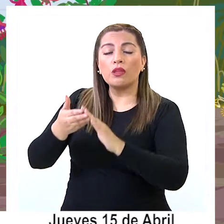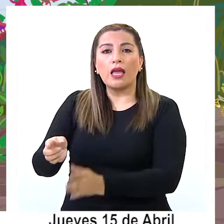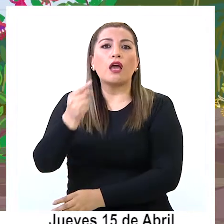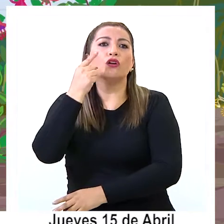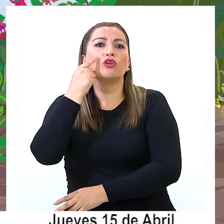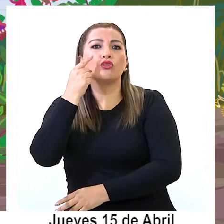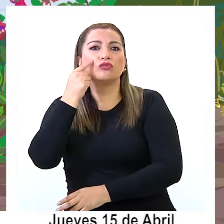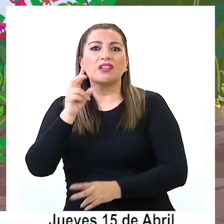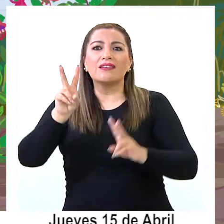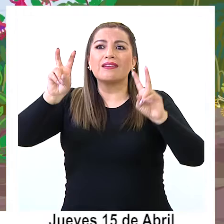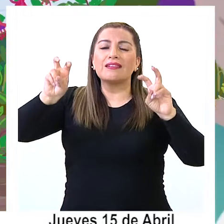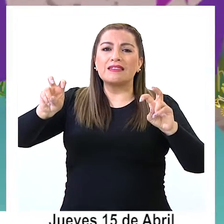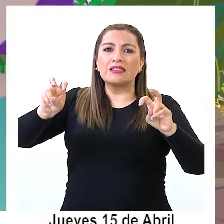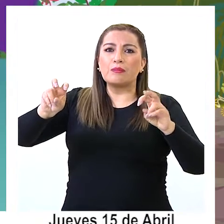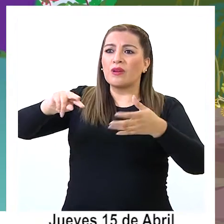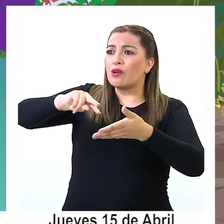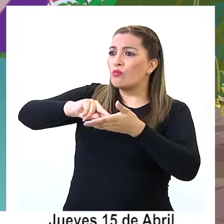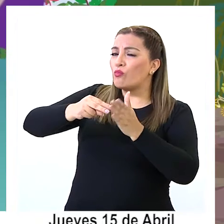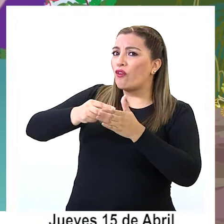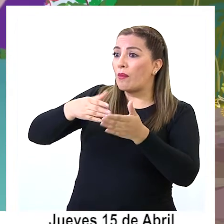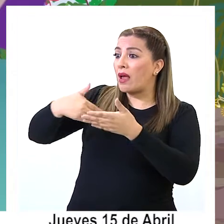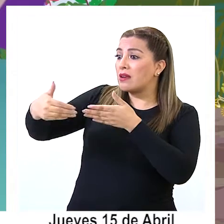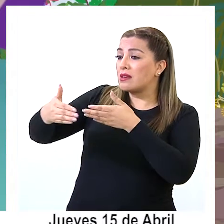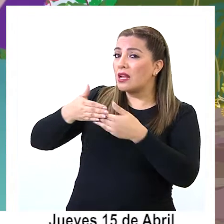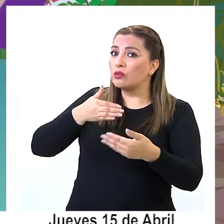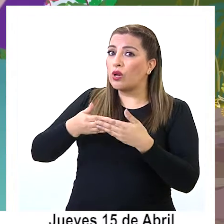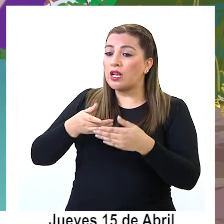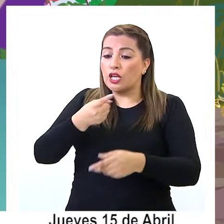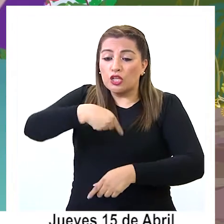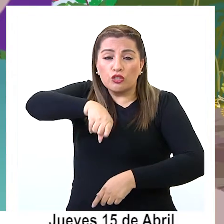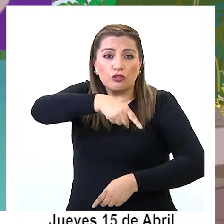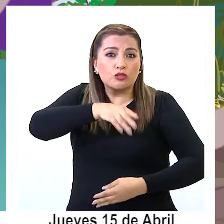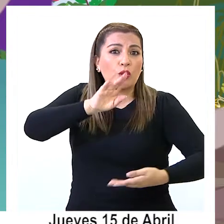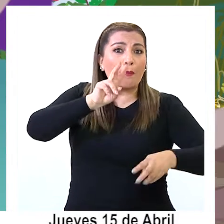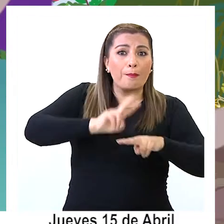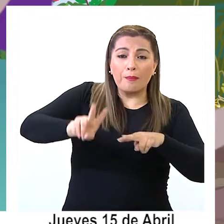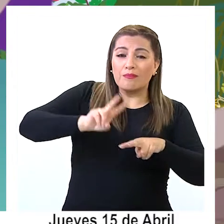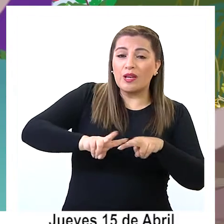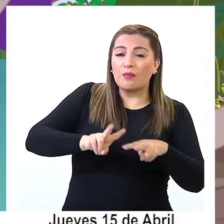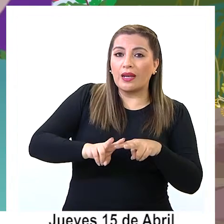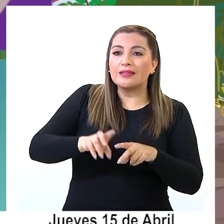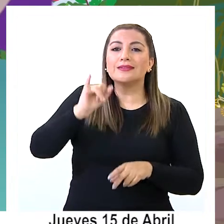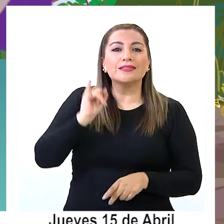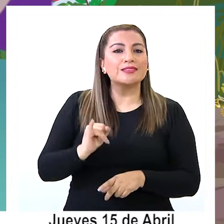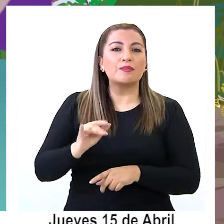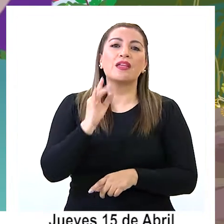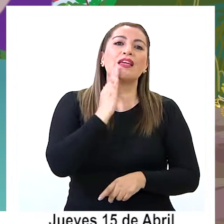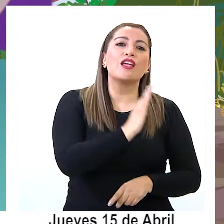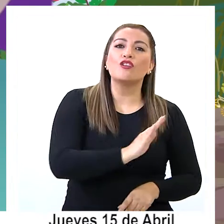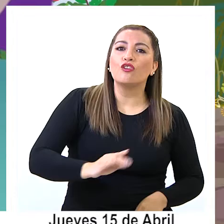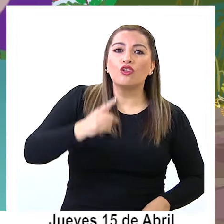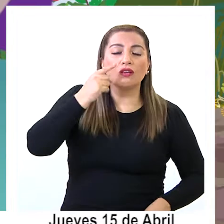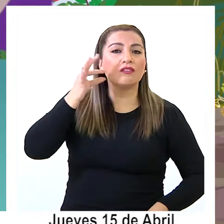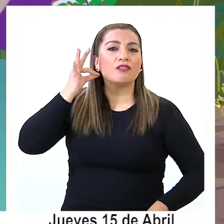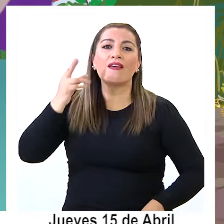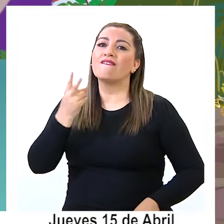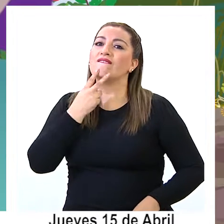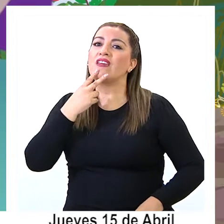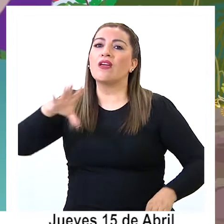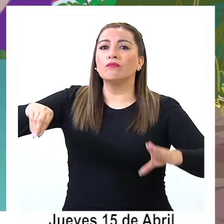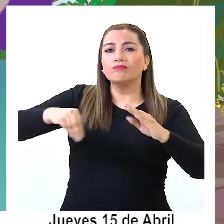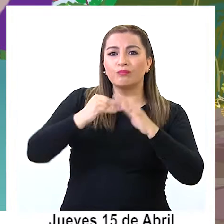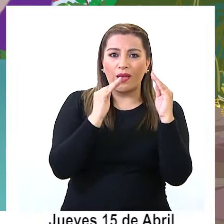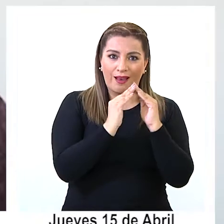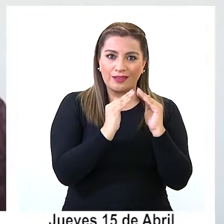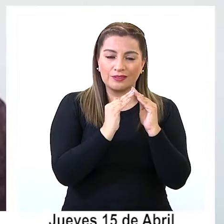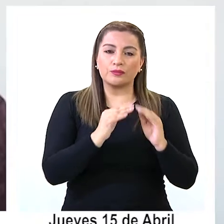conocer sobre las amenazas naturales y las acciones de preparación pertinente son los niños y niñas que habitan al interior de